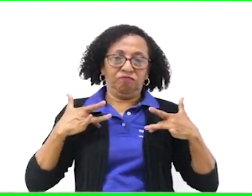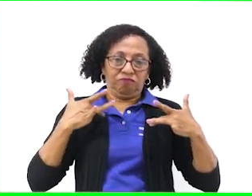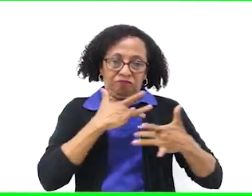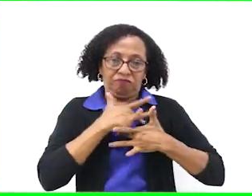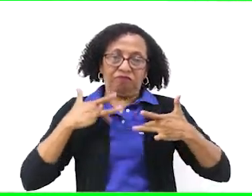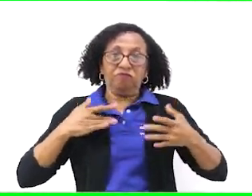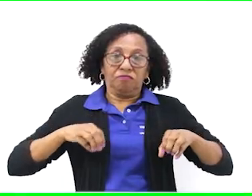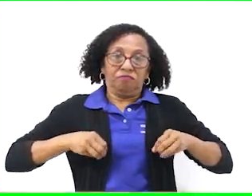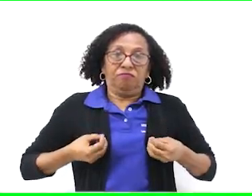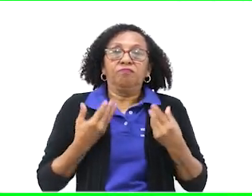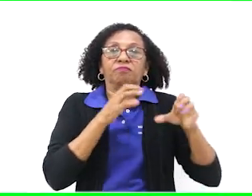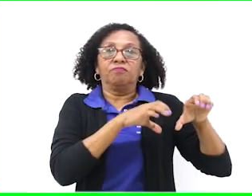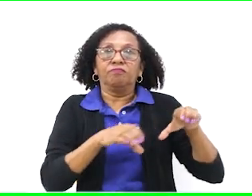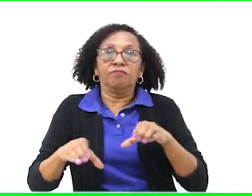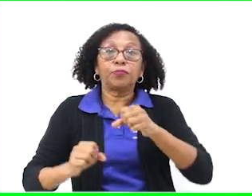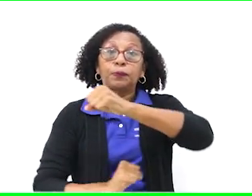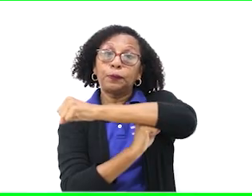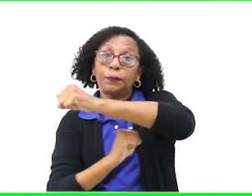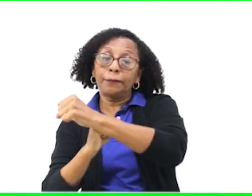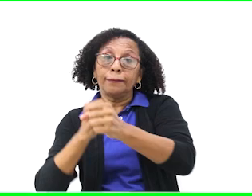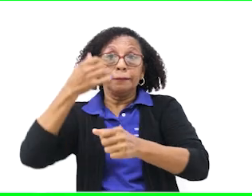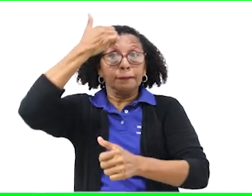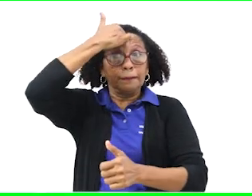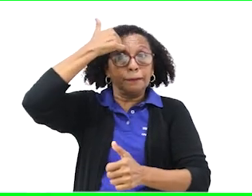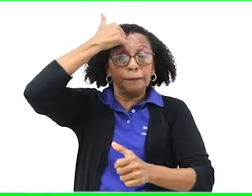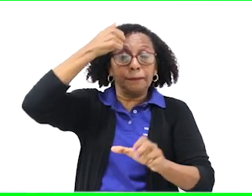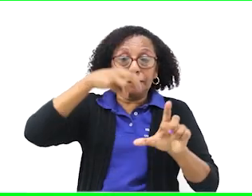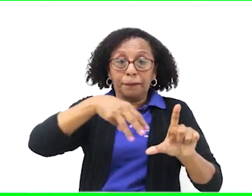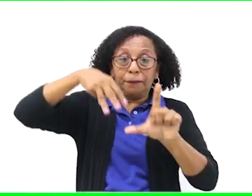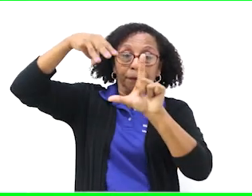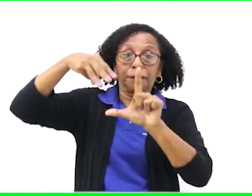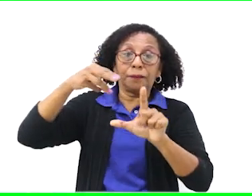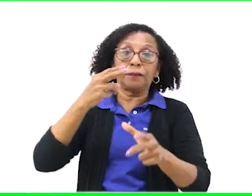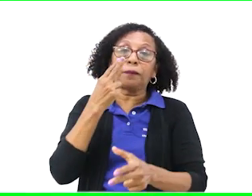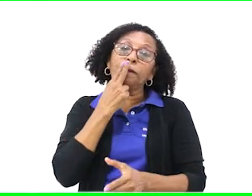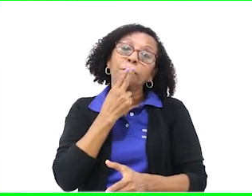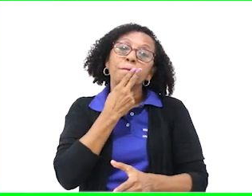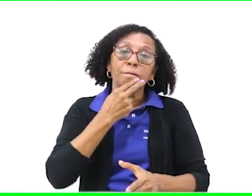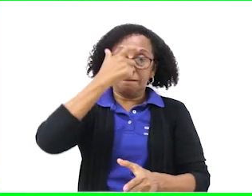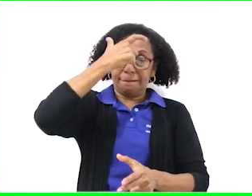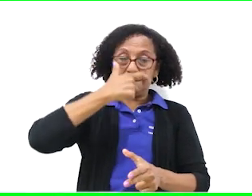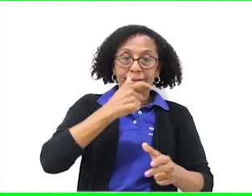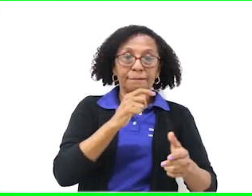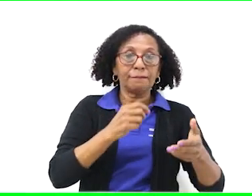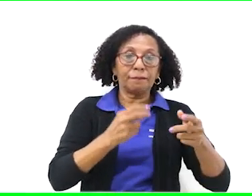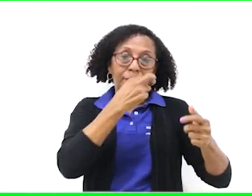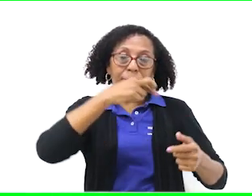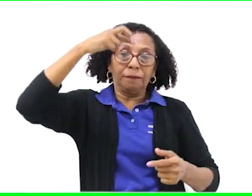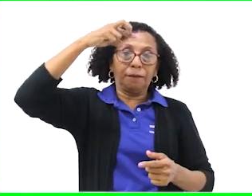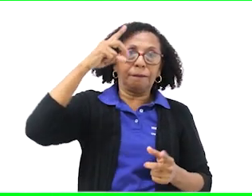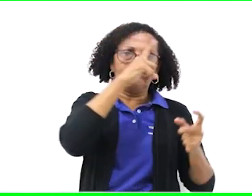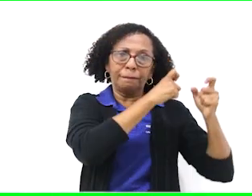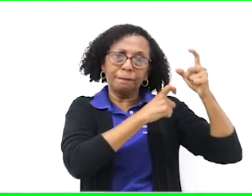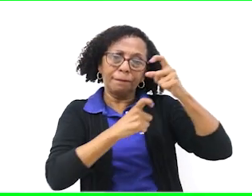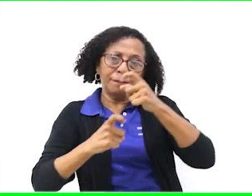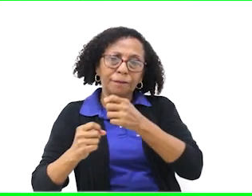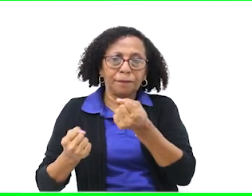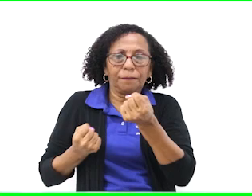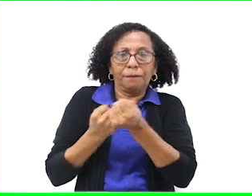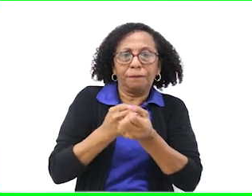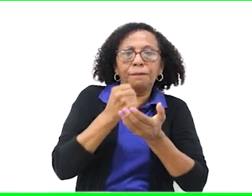condiciones de vida. Esta maestría también fortalecerá tu compromiso con la práctica profesional que